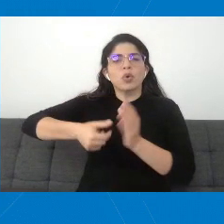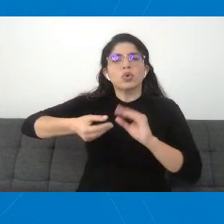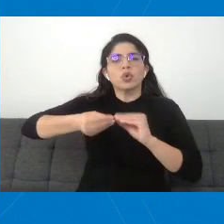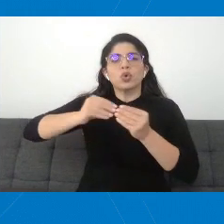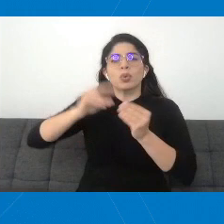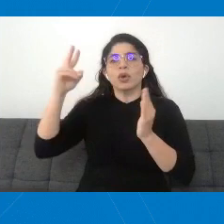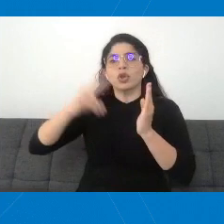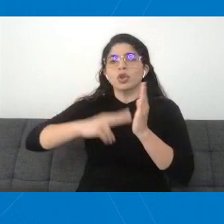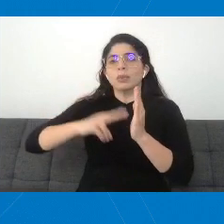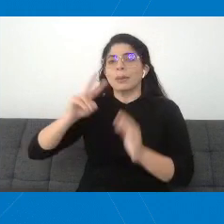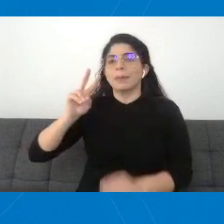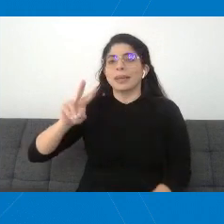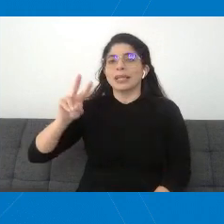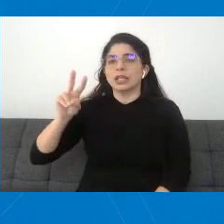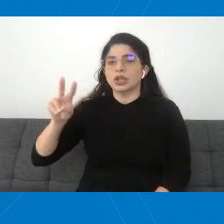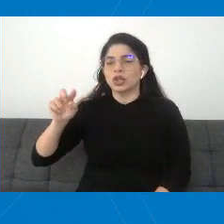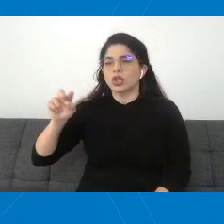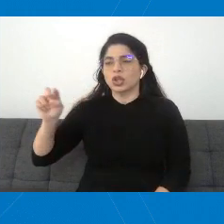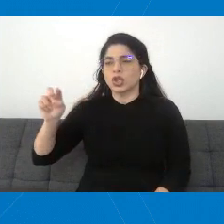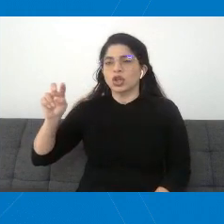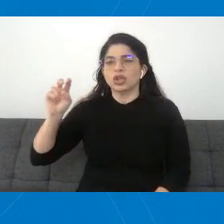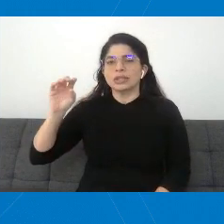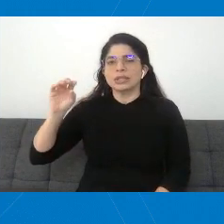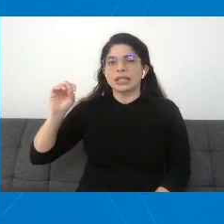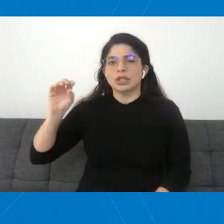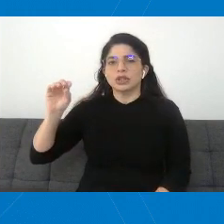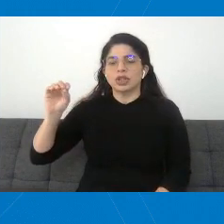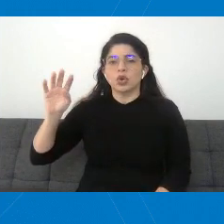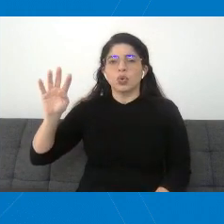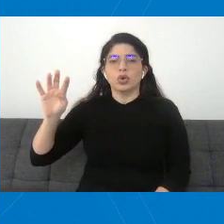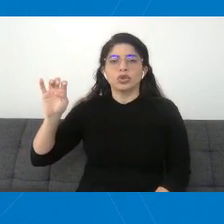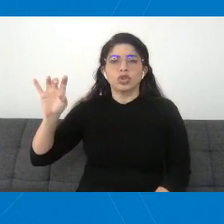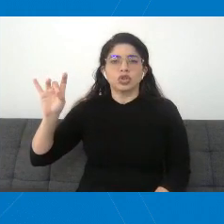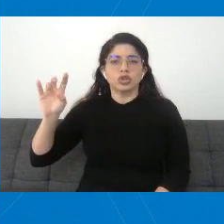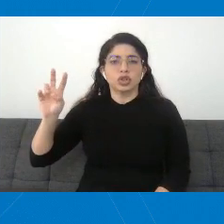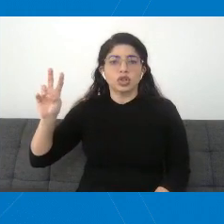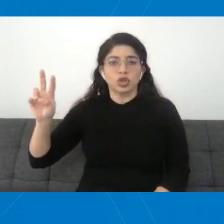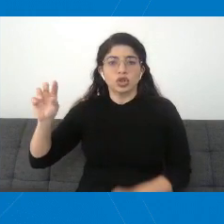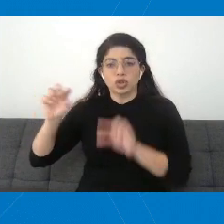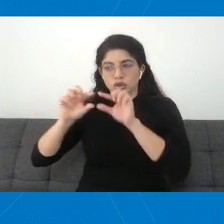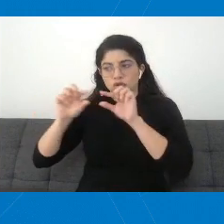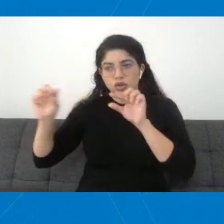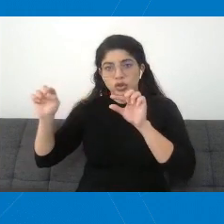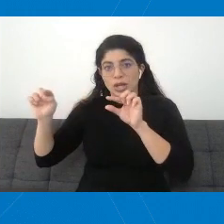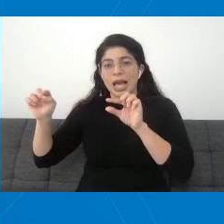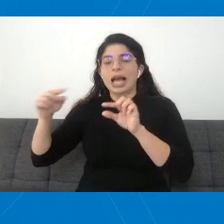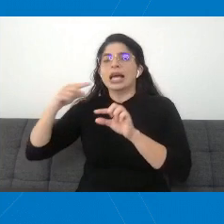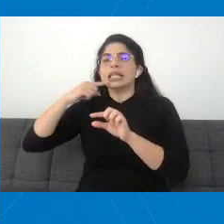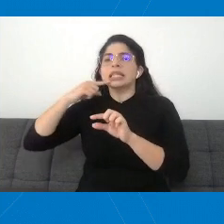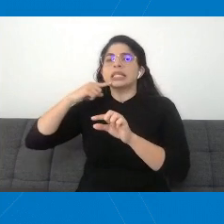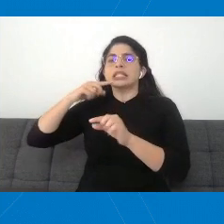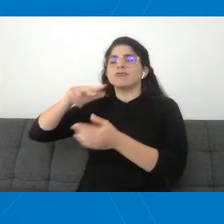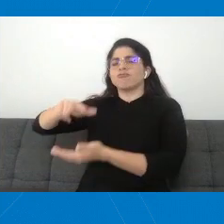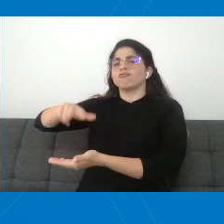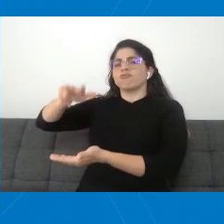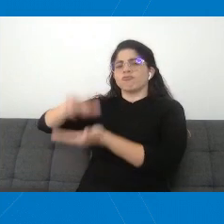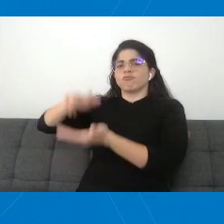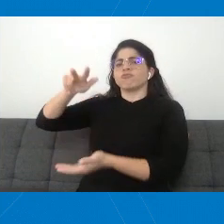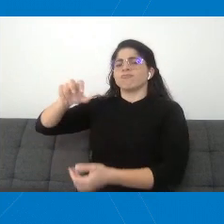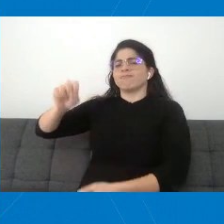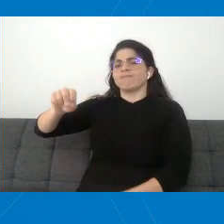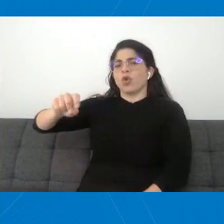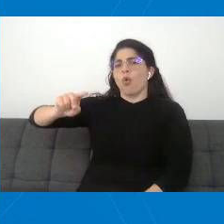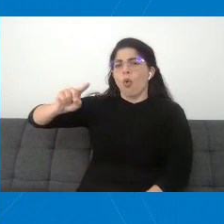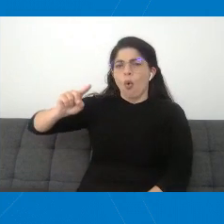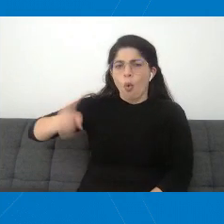-00482, en el cual avala la obligatoriedad de la